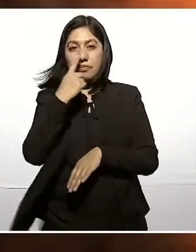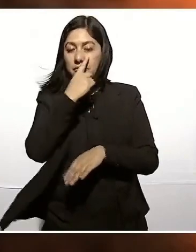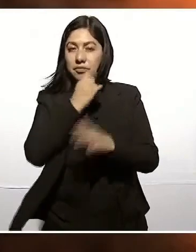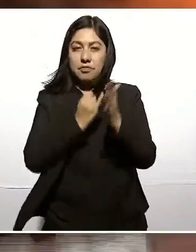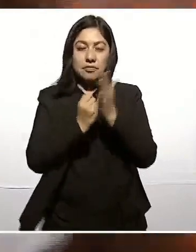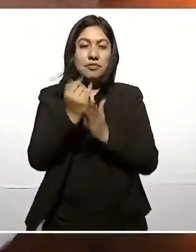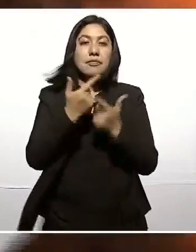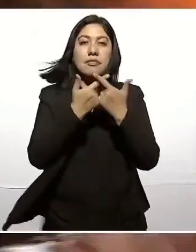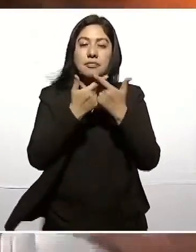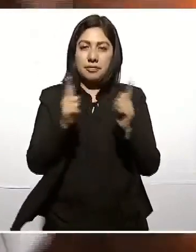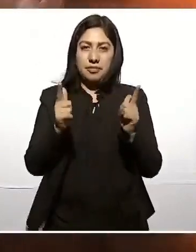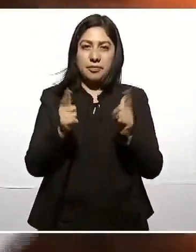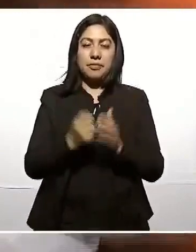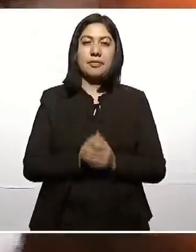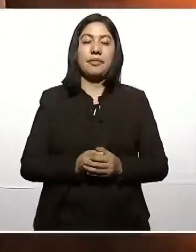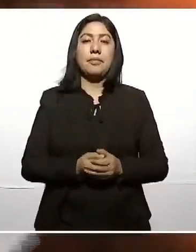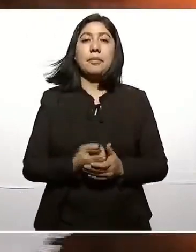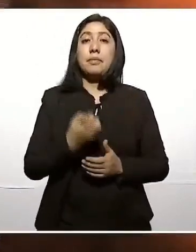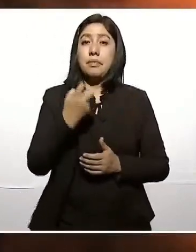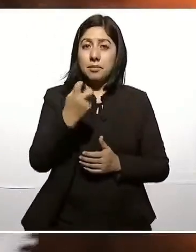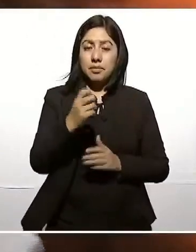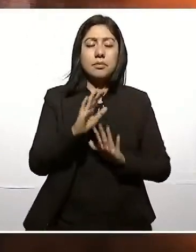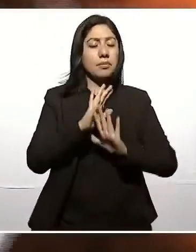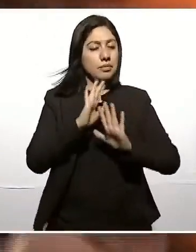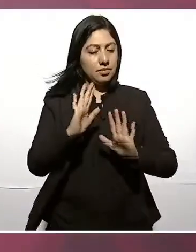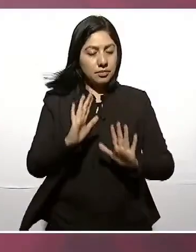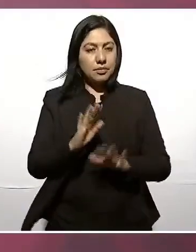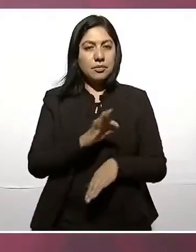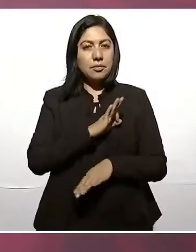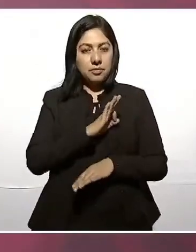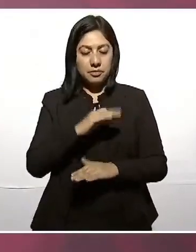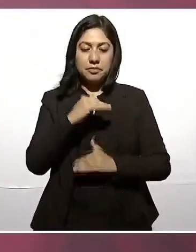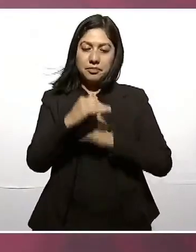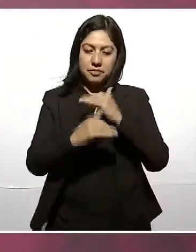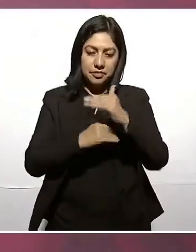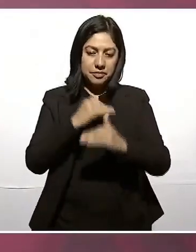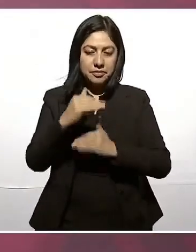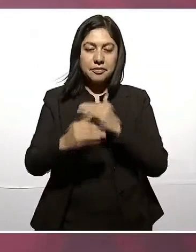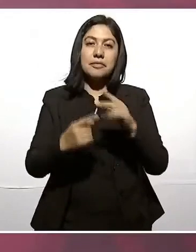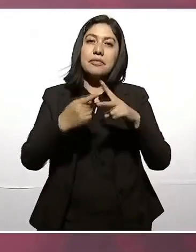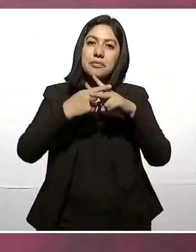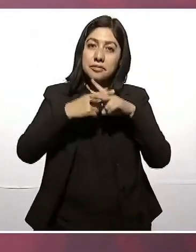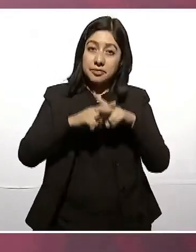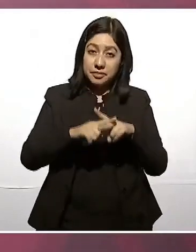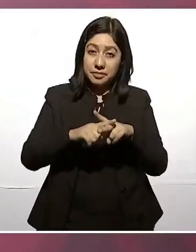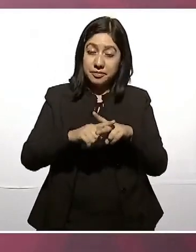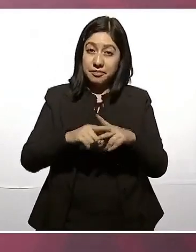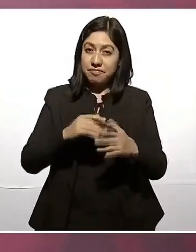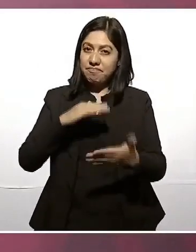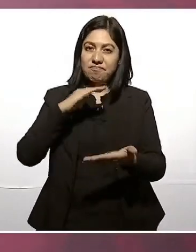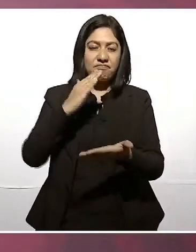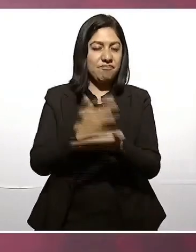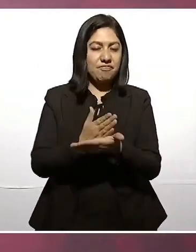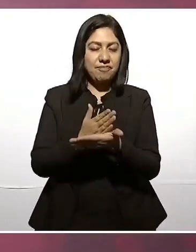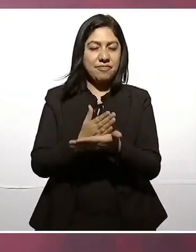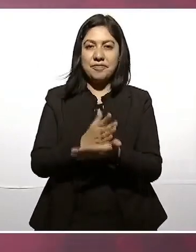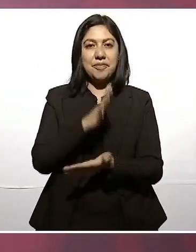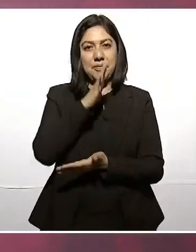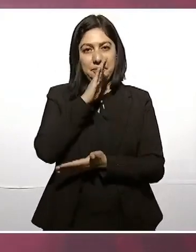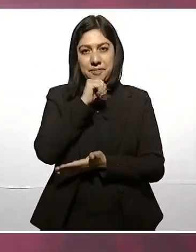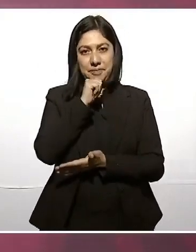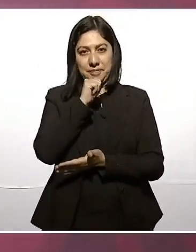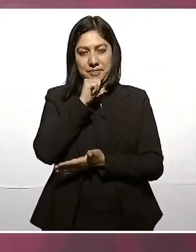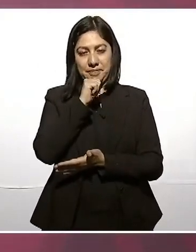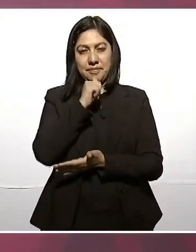Pero ya se inició ese proceso y no se va a detener. A mí me da mucho